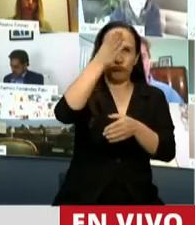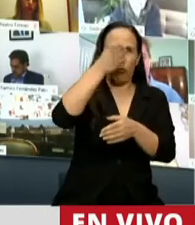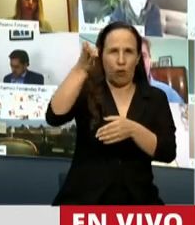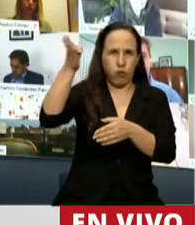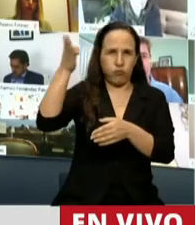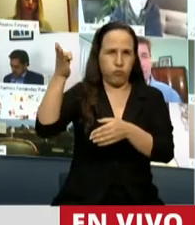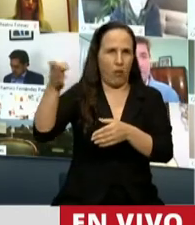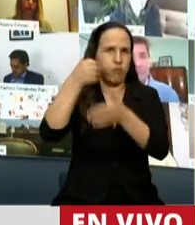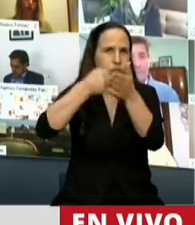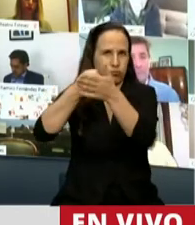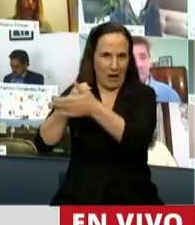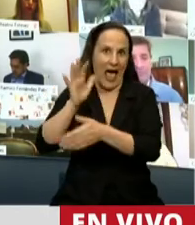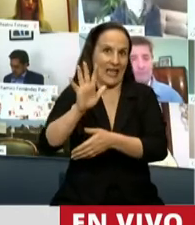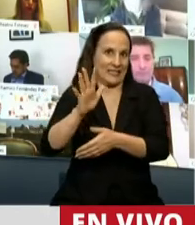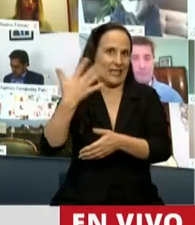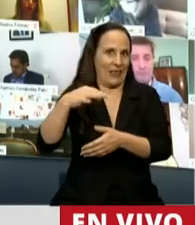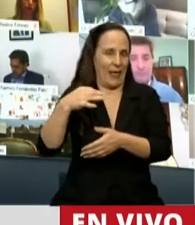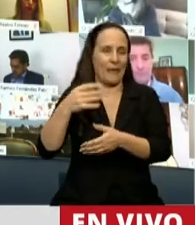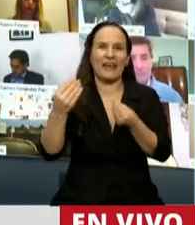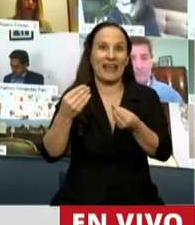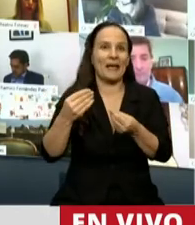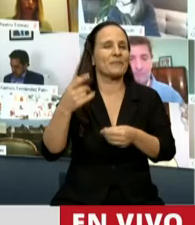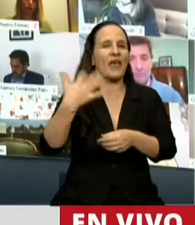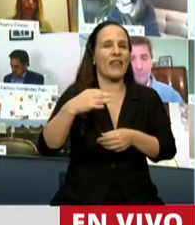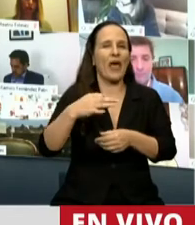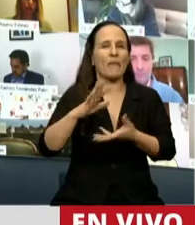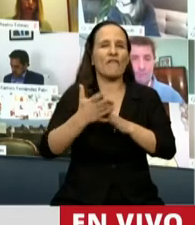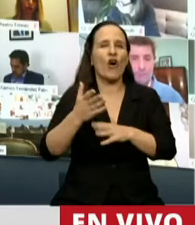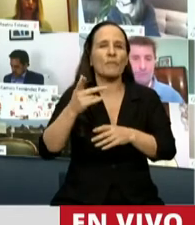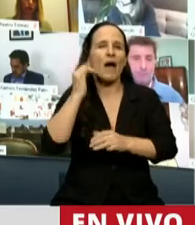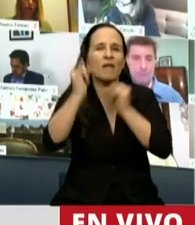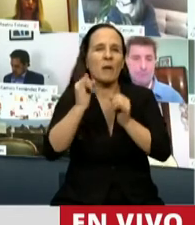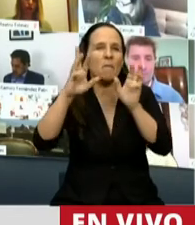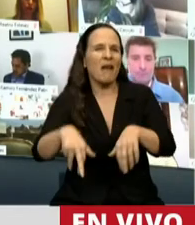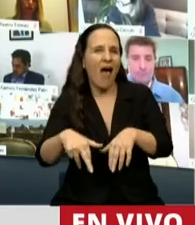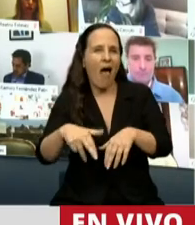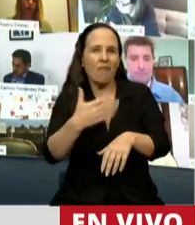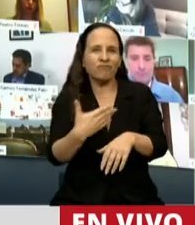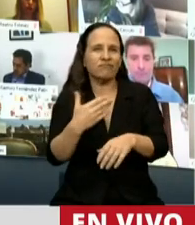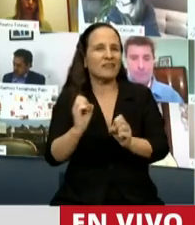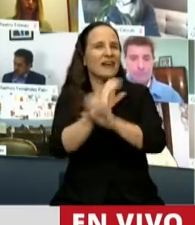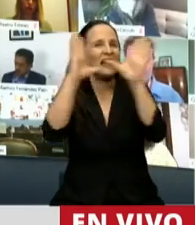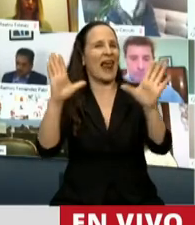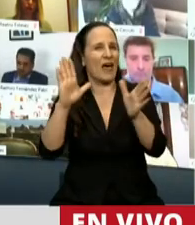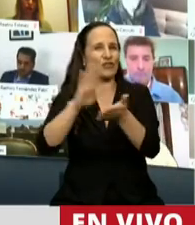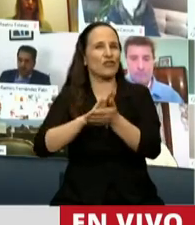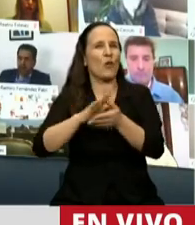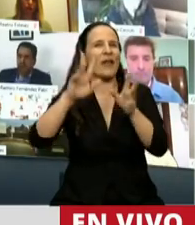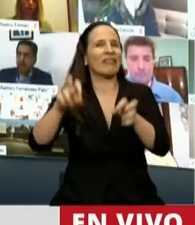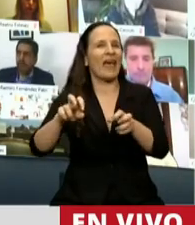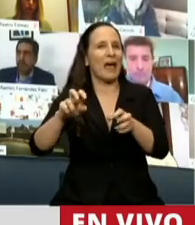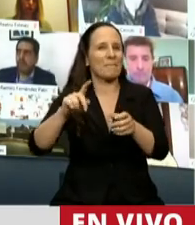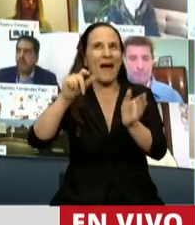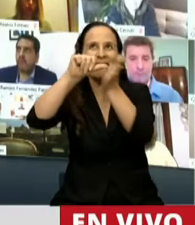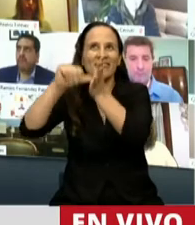que es donde se defiende, conductas claras, políticas claras en materia internacional. Y me